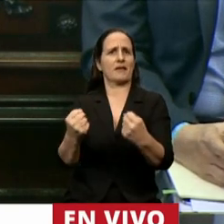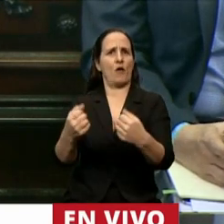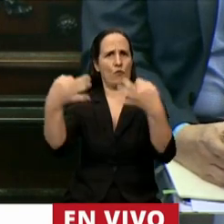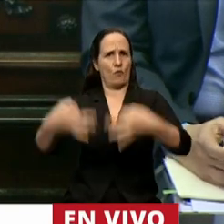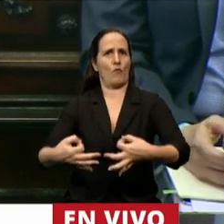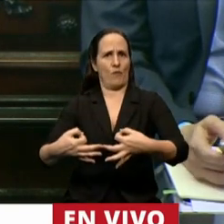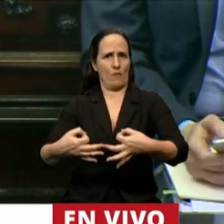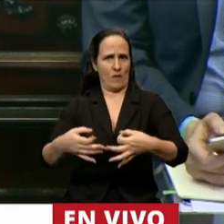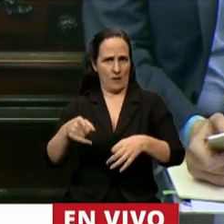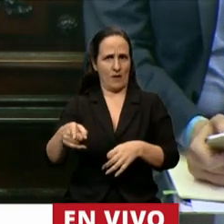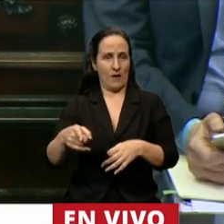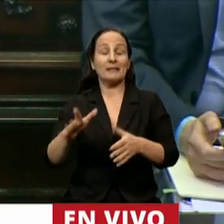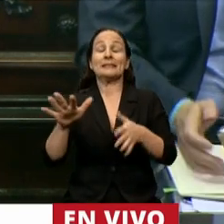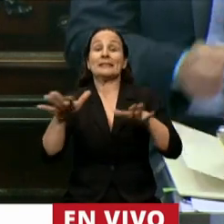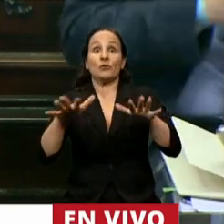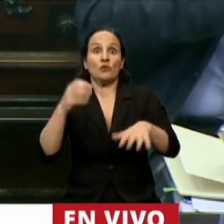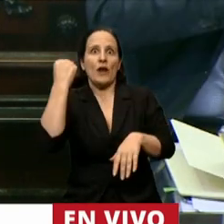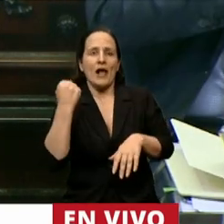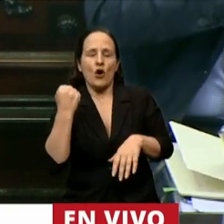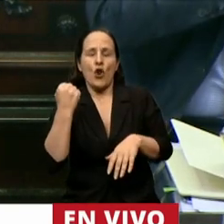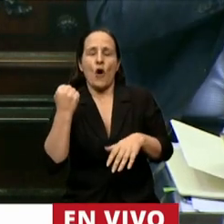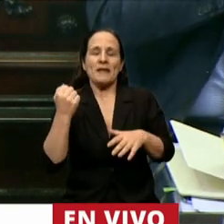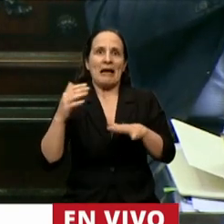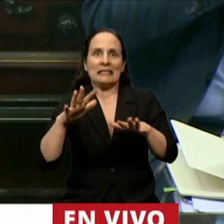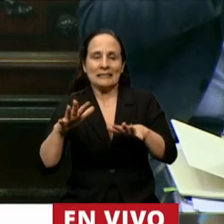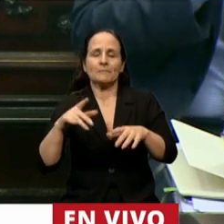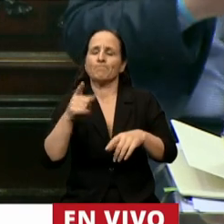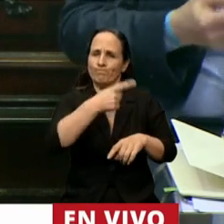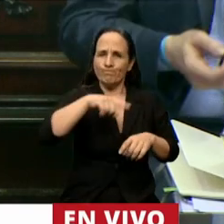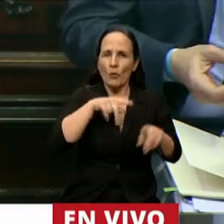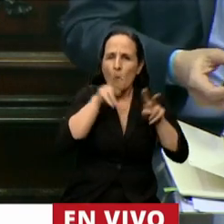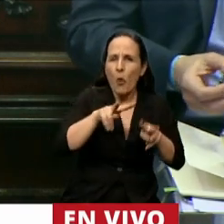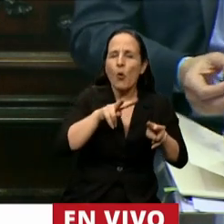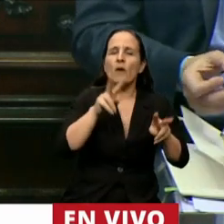y de mitigar el impacto económico que la pandemia producía.